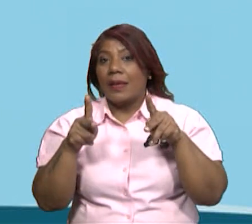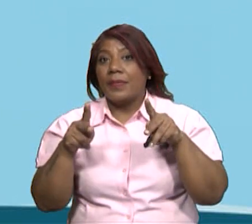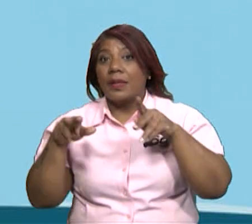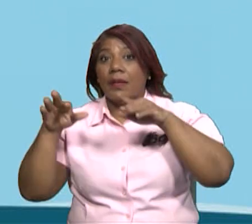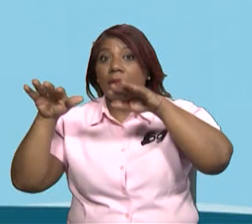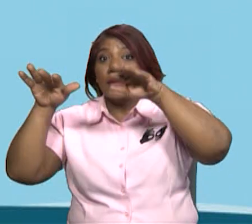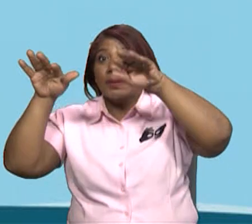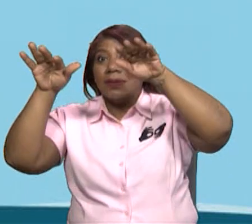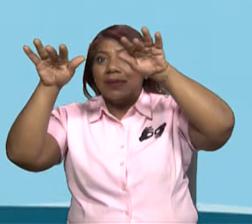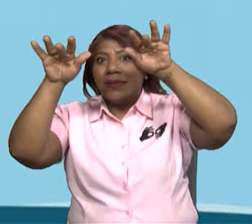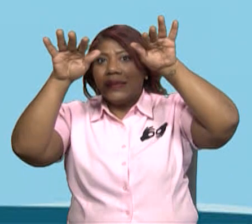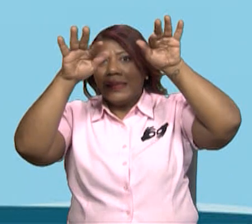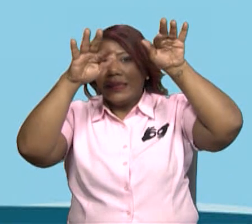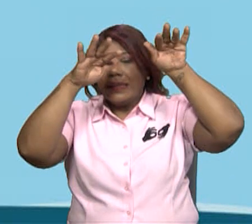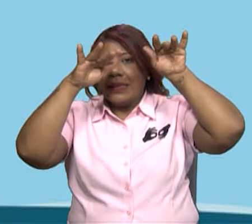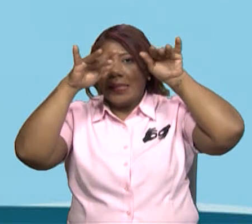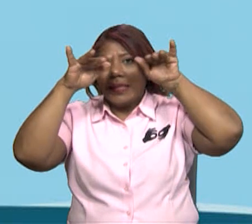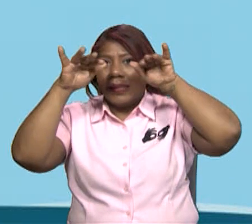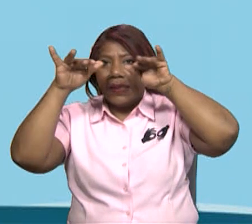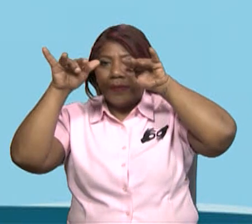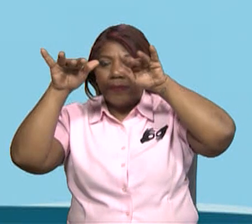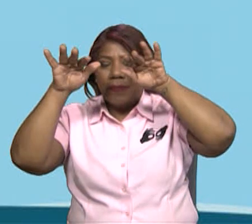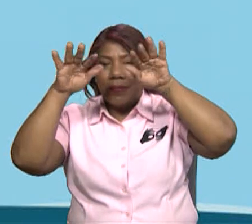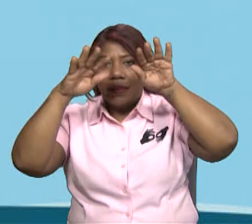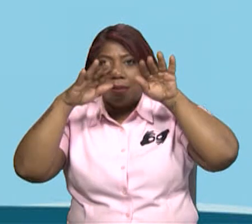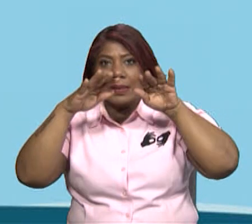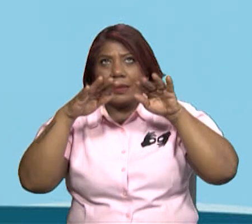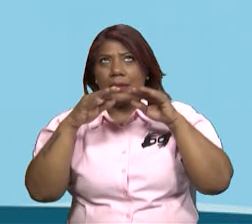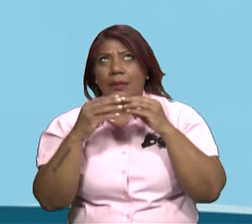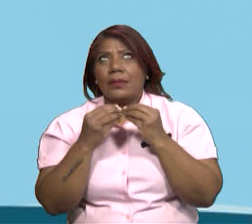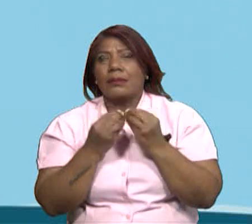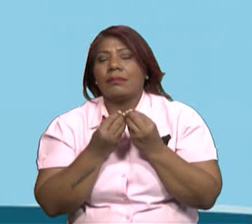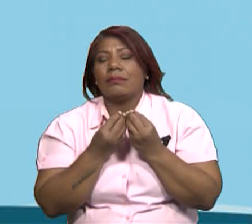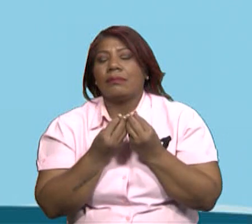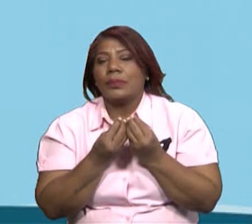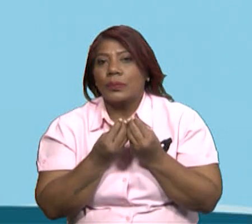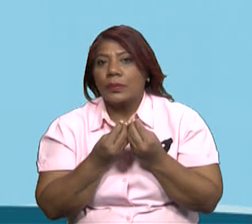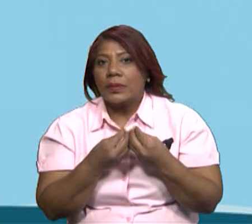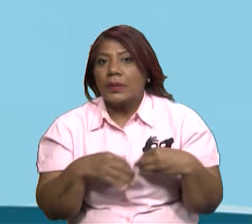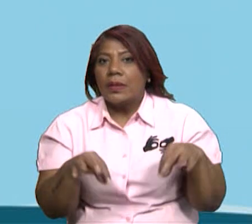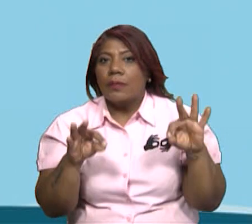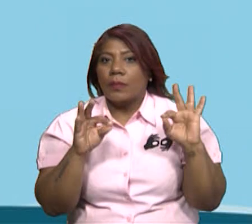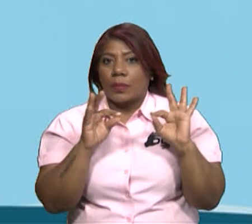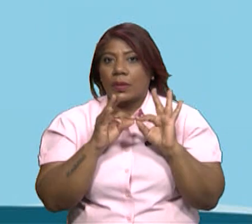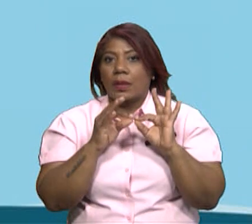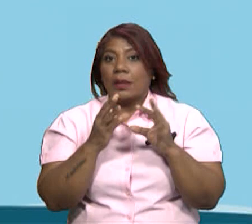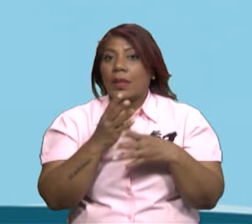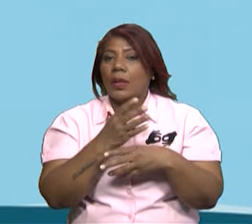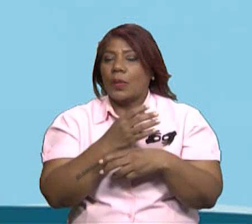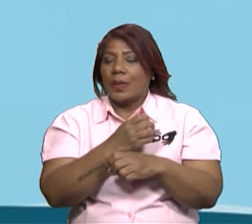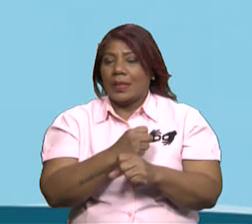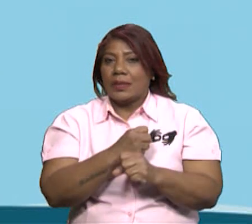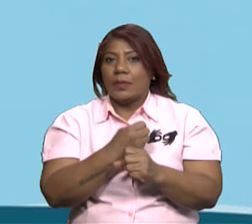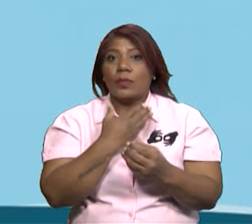ecosistema. Muy importante, ¿tú crees que no hay impacto en lo que estamos haciendo en nuestras actividades?